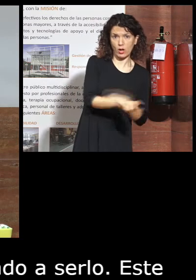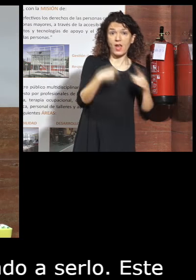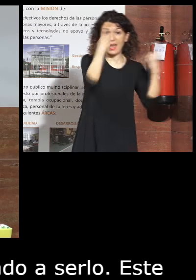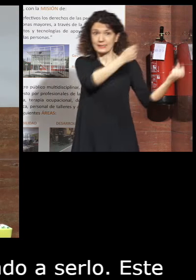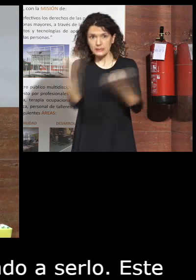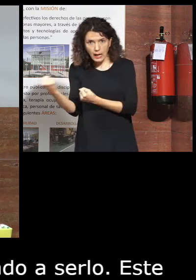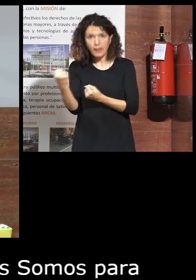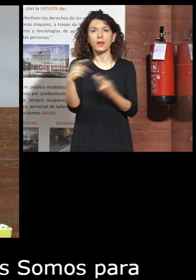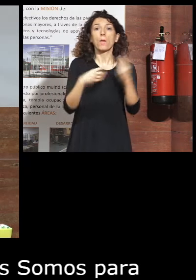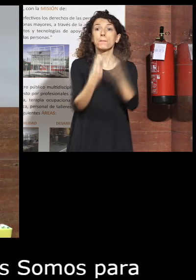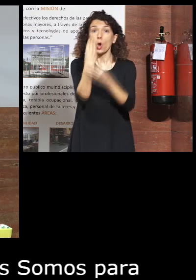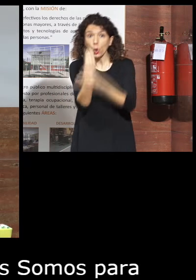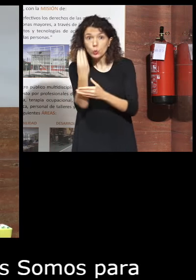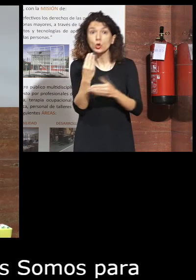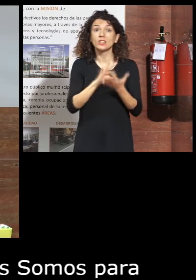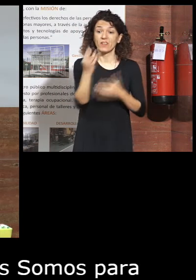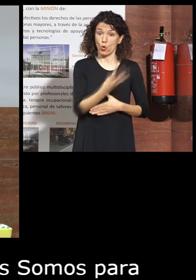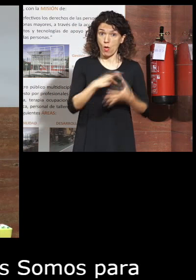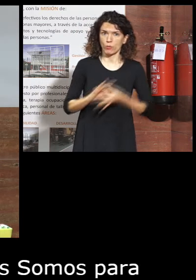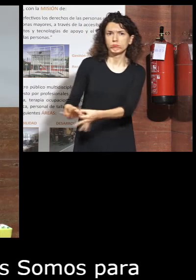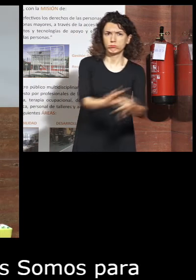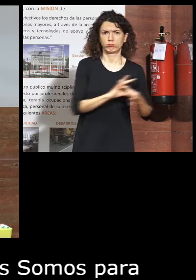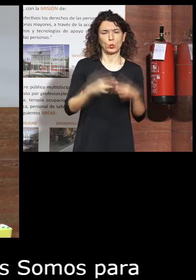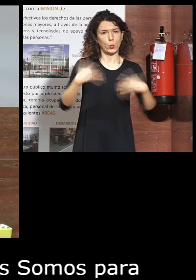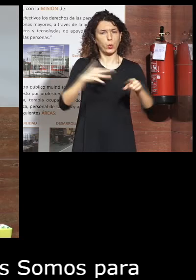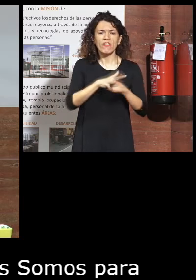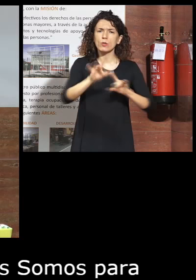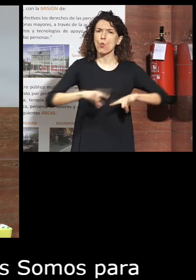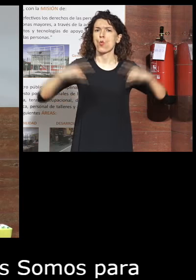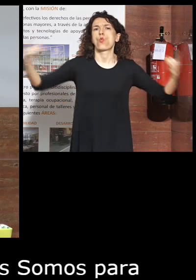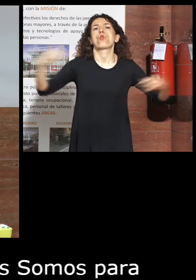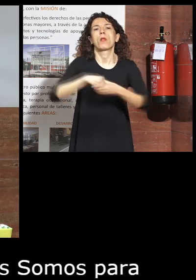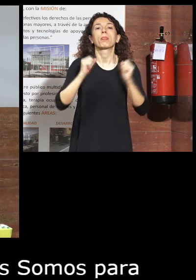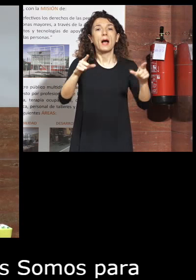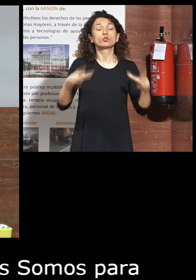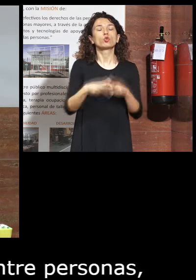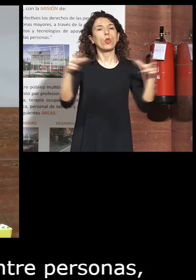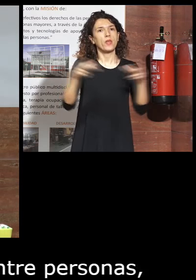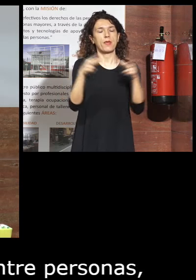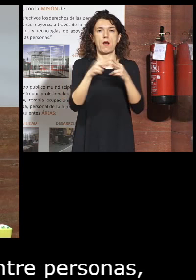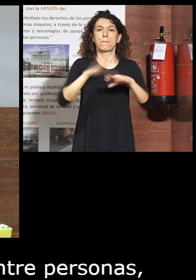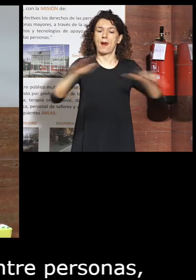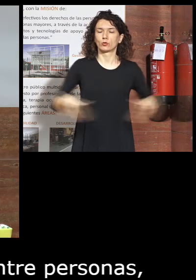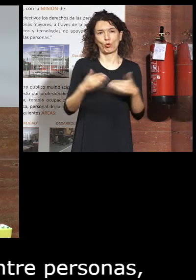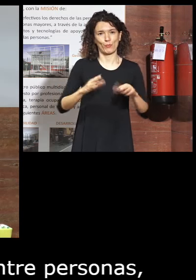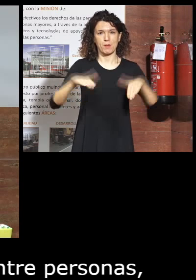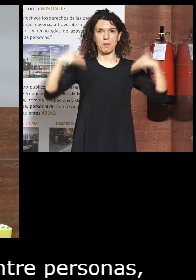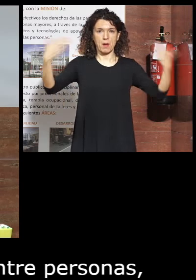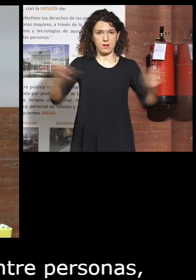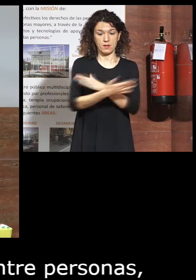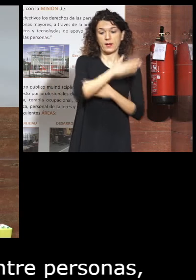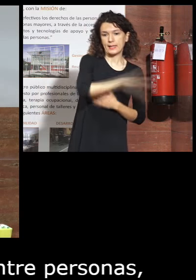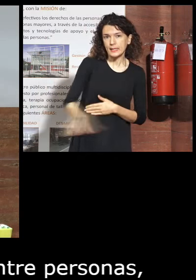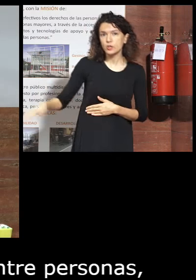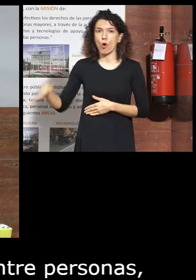entidades, productos y servicios tiene un efecto multiplicador en la construcción de una sociedad más para todos. Niños,